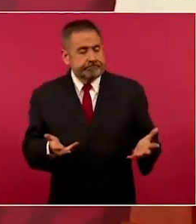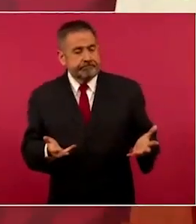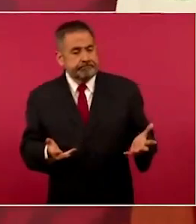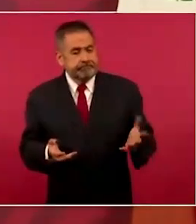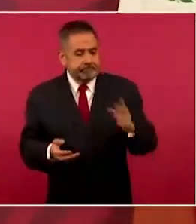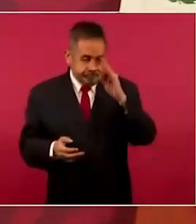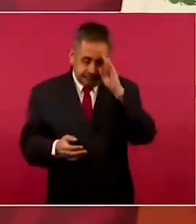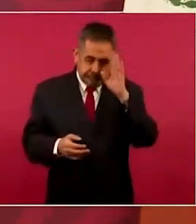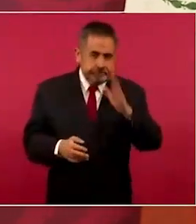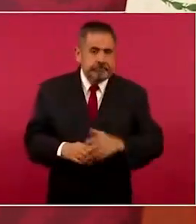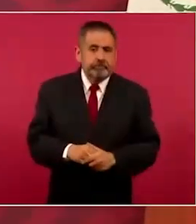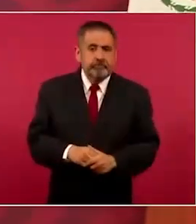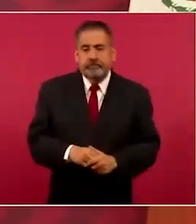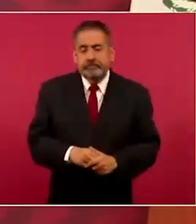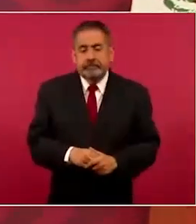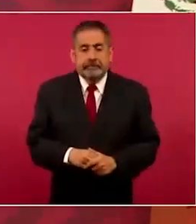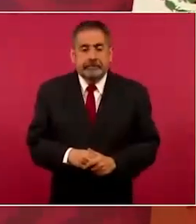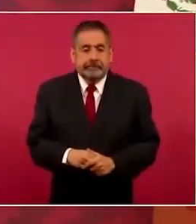Ahora, a ver